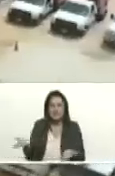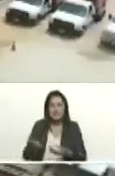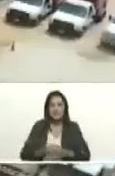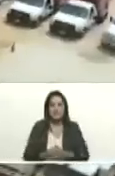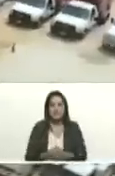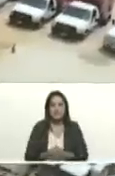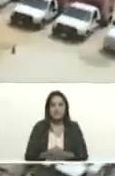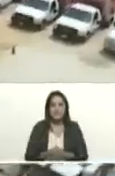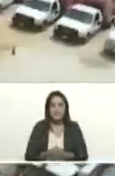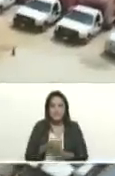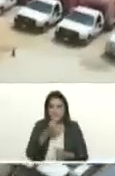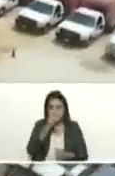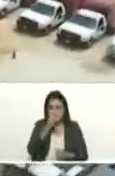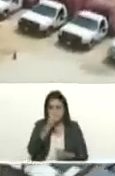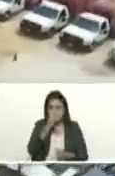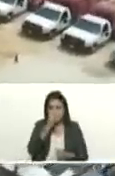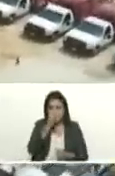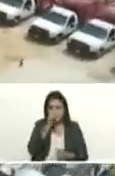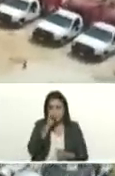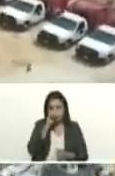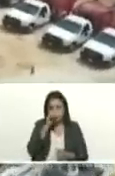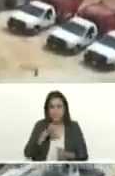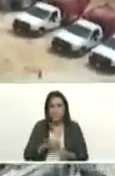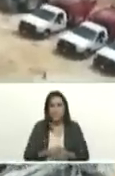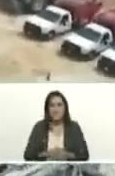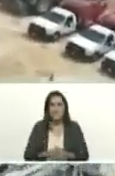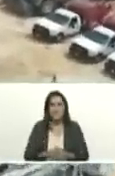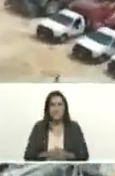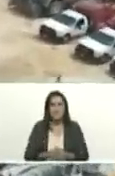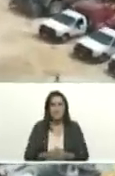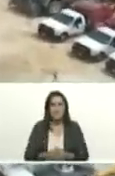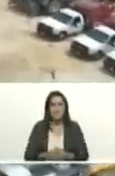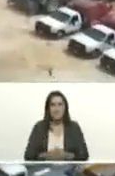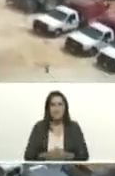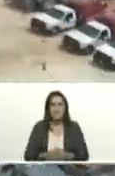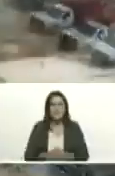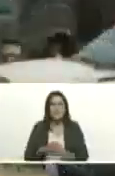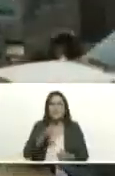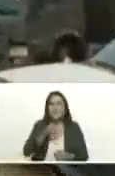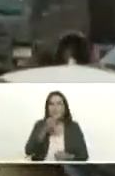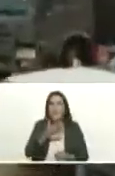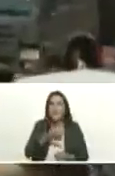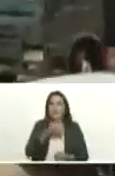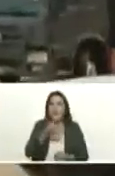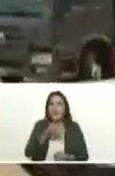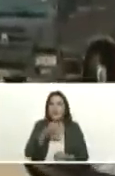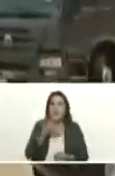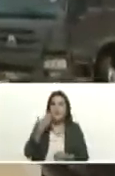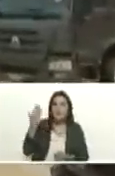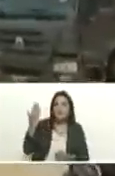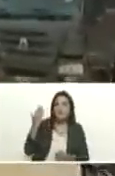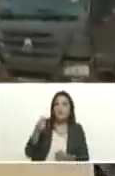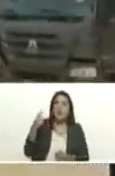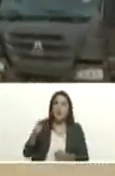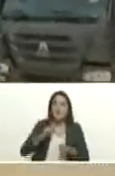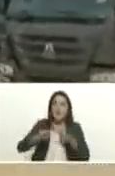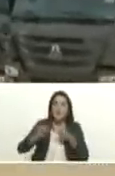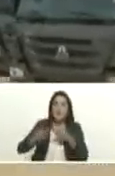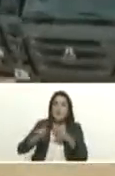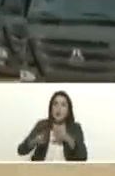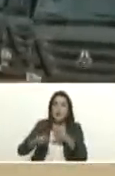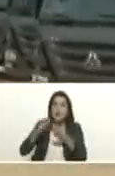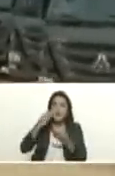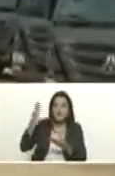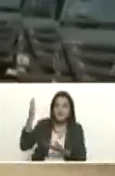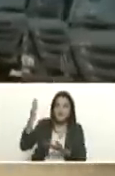ministro bueno buenas tardes mi comandante presidente en efecto como indica aquí Héctor tenemos materiales de todo tipo tenemos